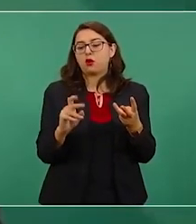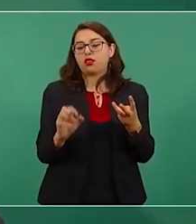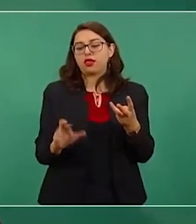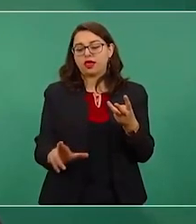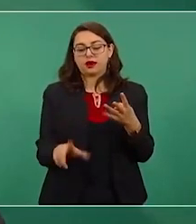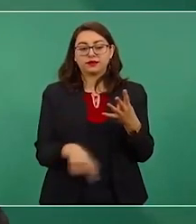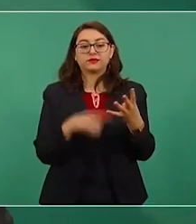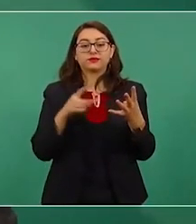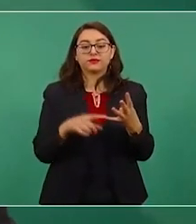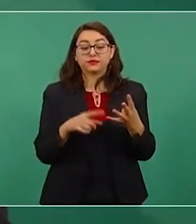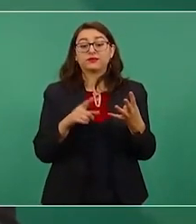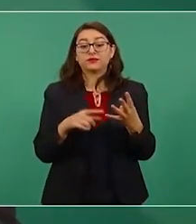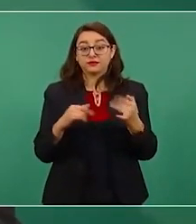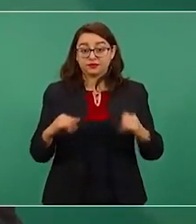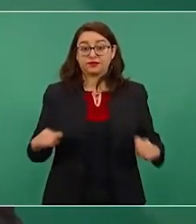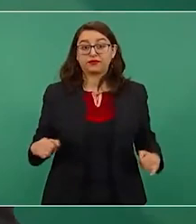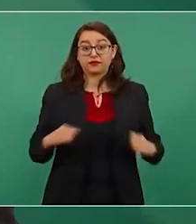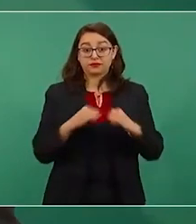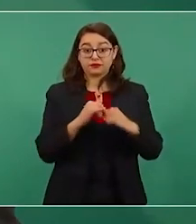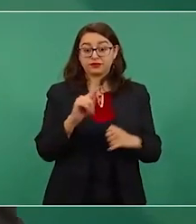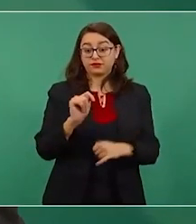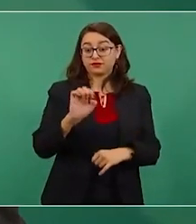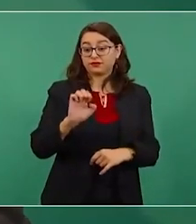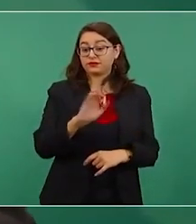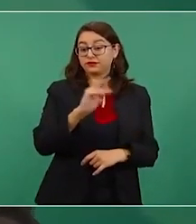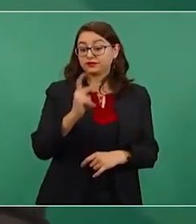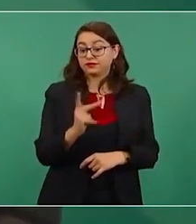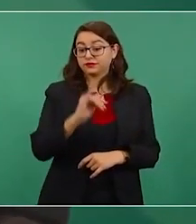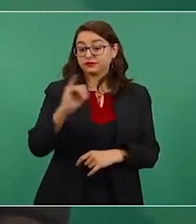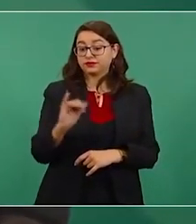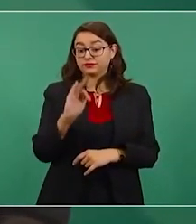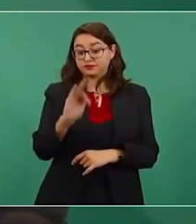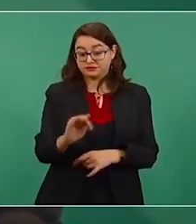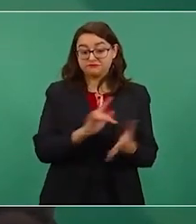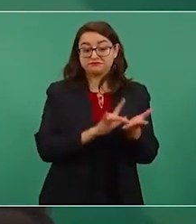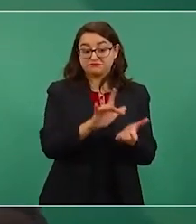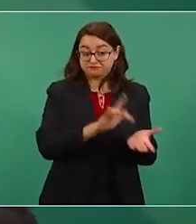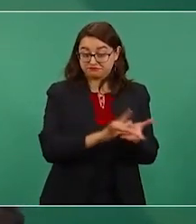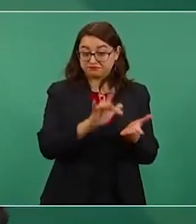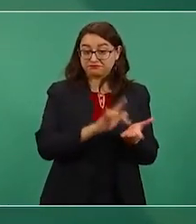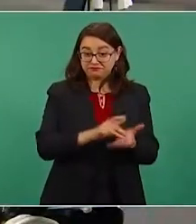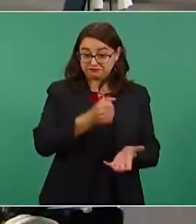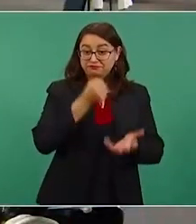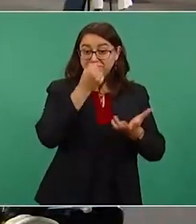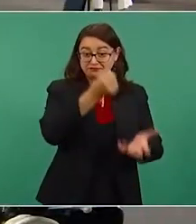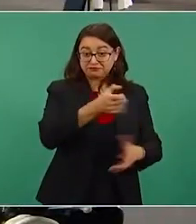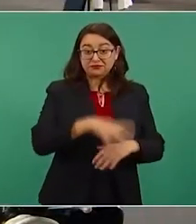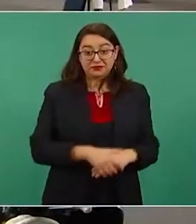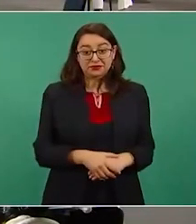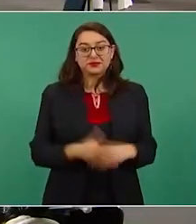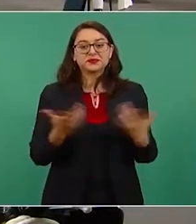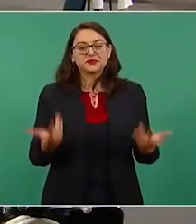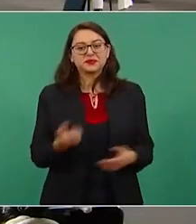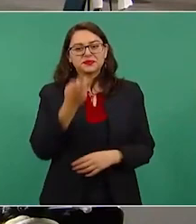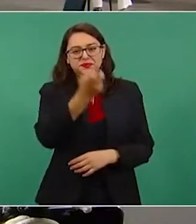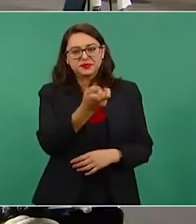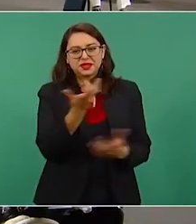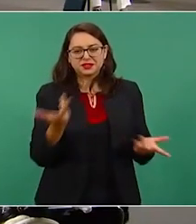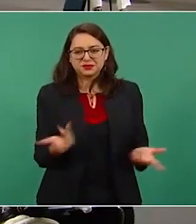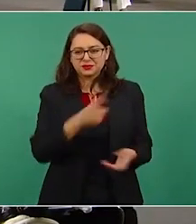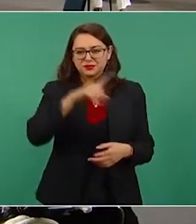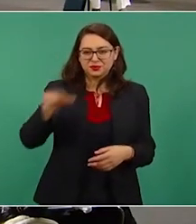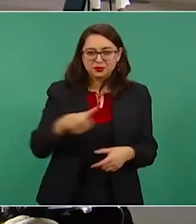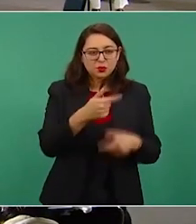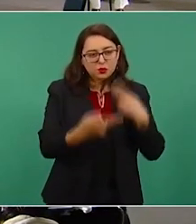a instituciones como el Tribunal Electoral del Poder Judicial de la Federación. Así, el estudio de opinión que